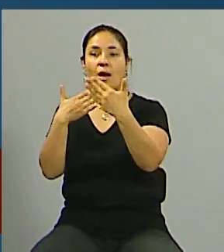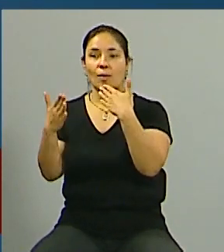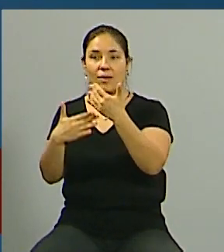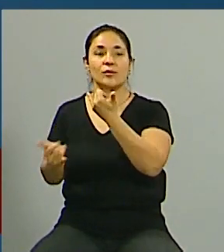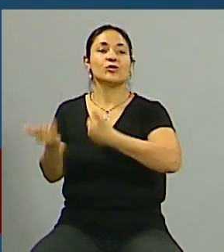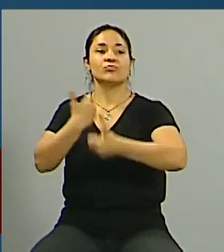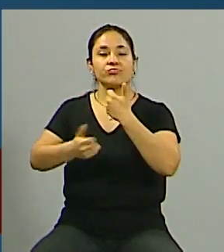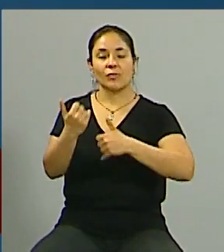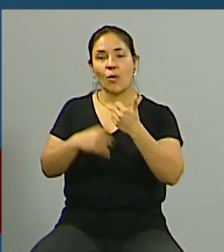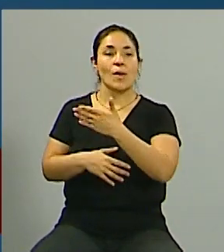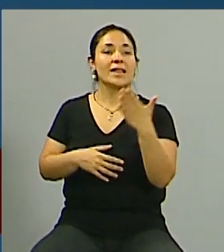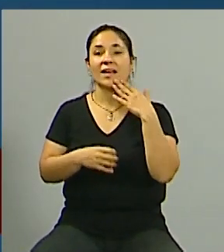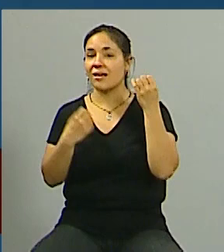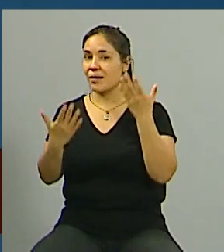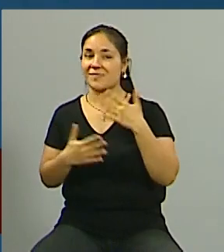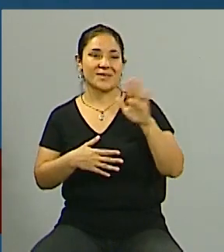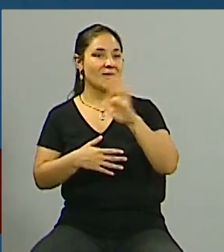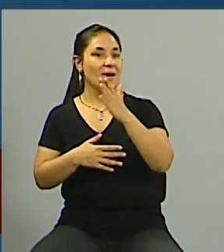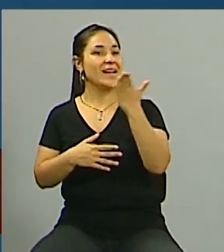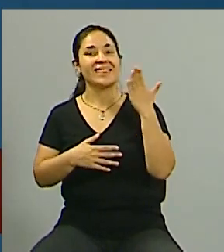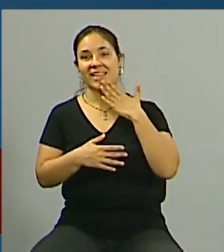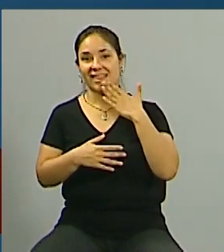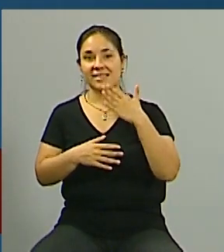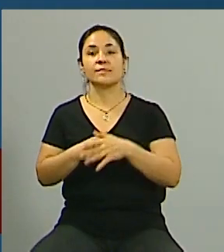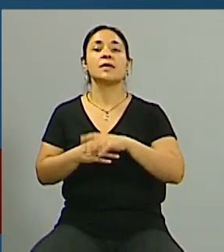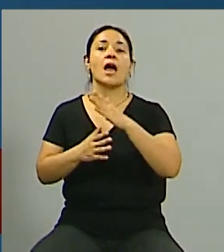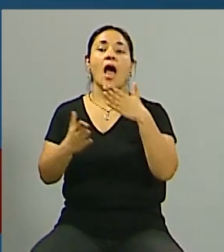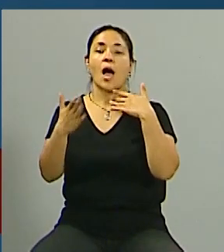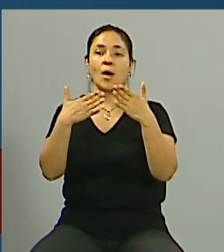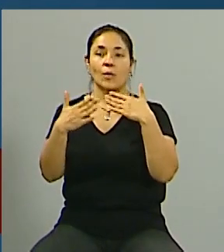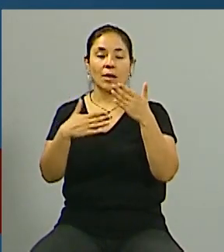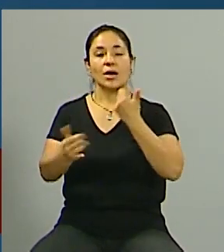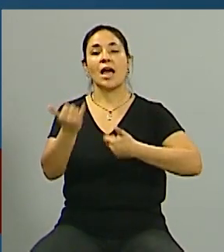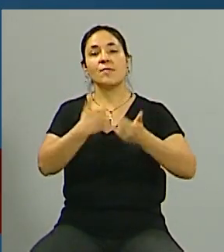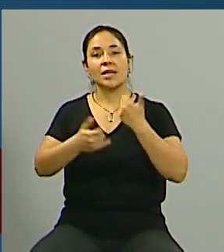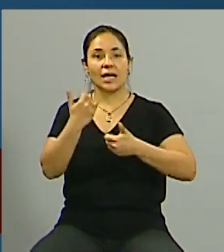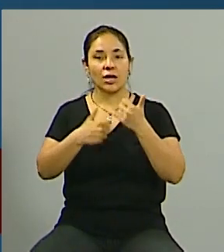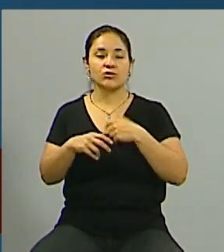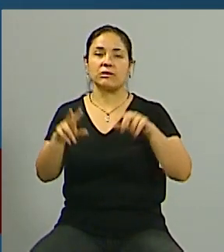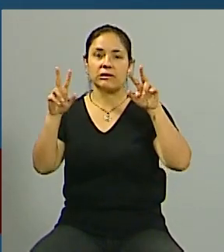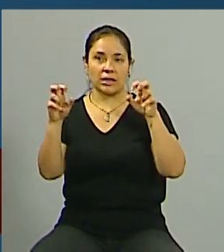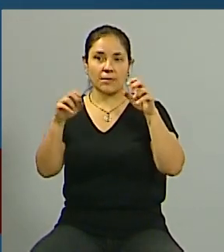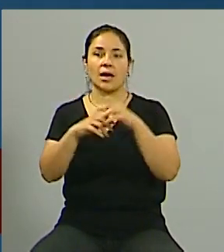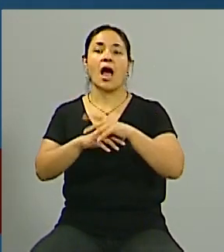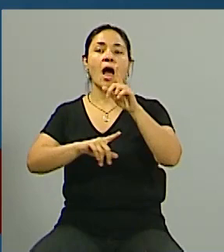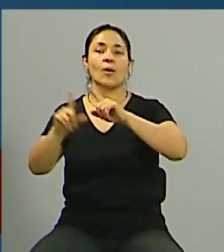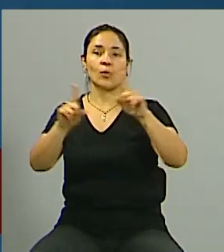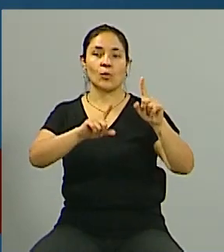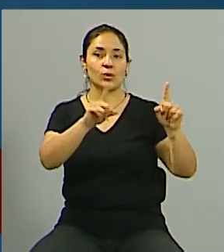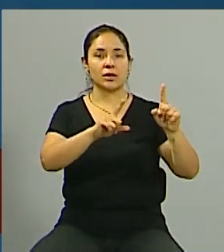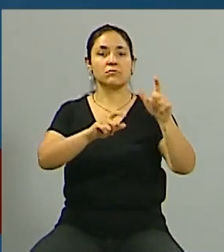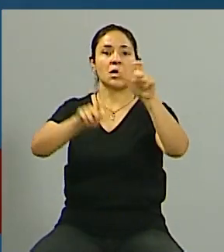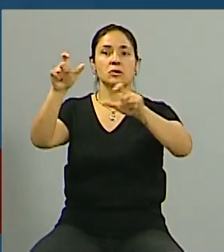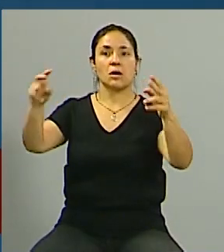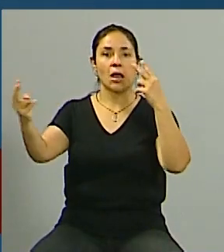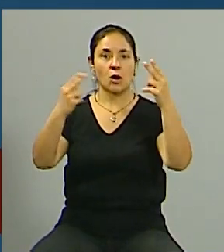Hola, ¿cómo les va? Buenas tardes. Bueno, muy bien, esperando hablar con vos para aclarar un poco el panorama sobre todo para los que están ahí del otro lado y están en